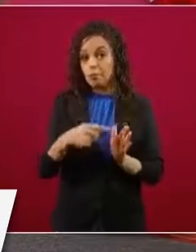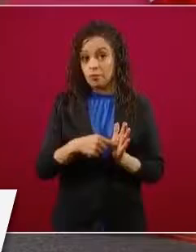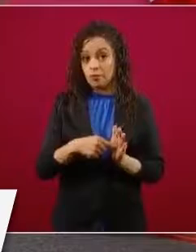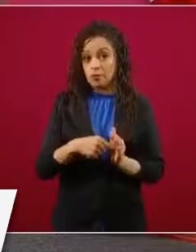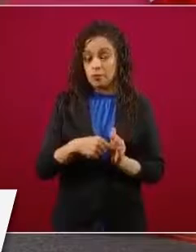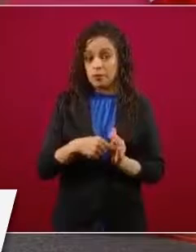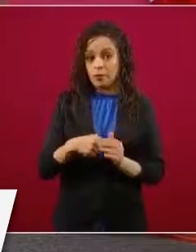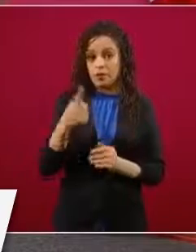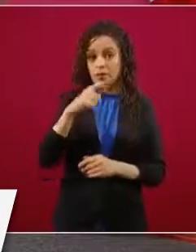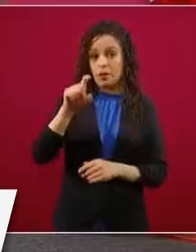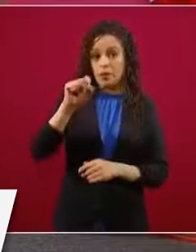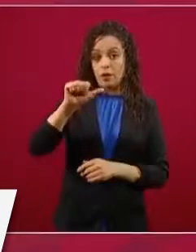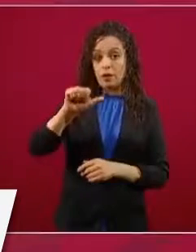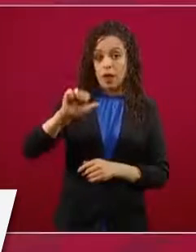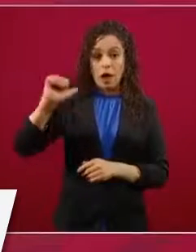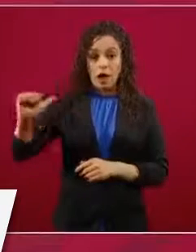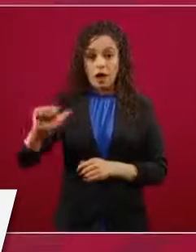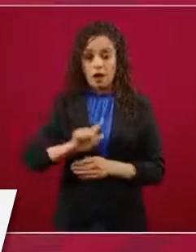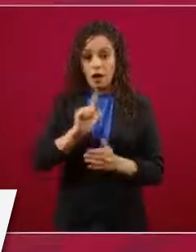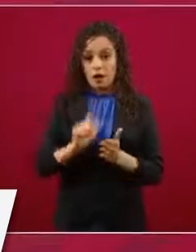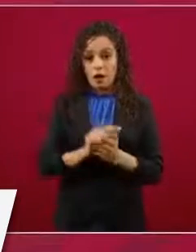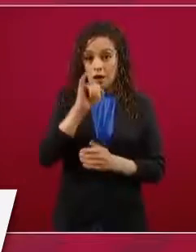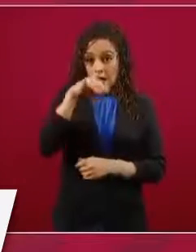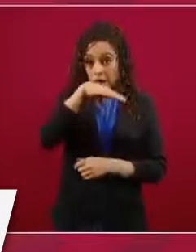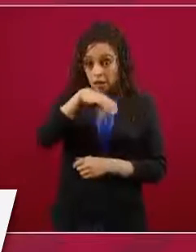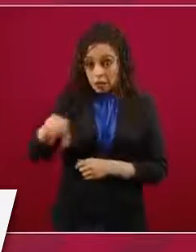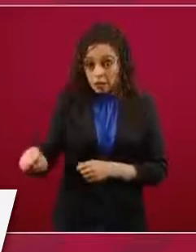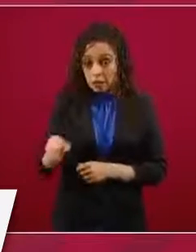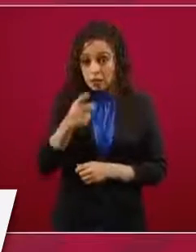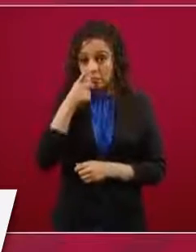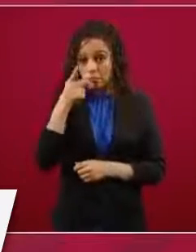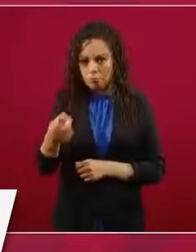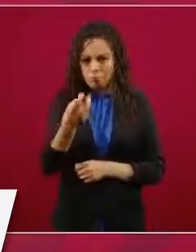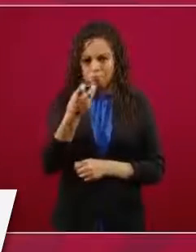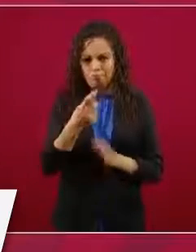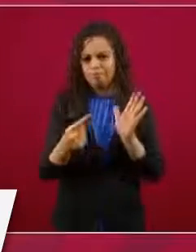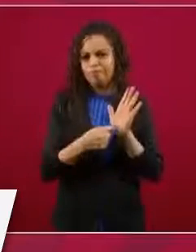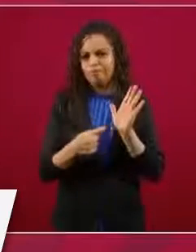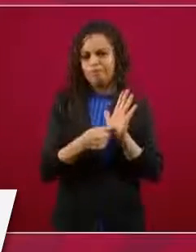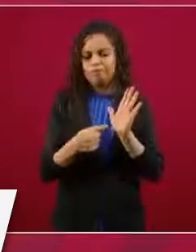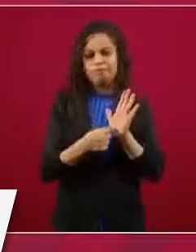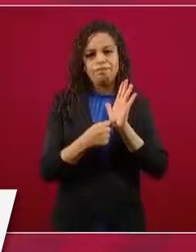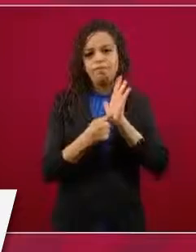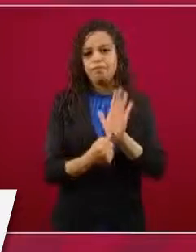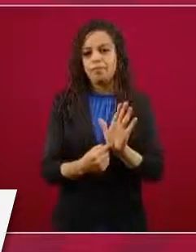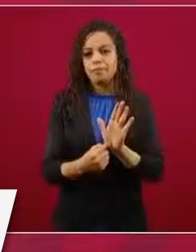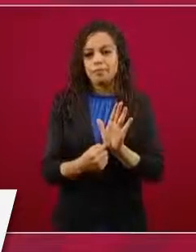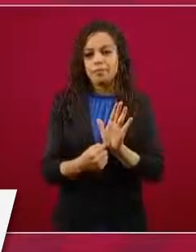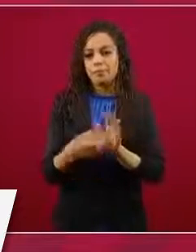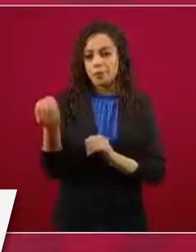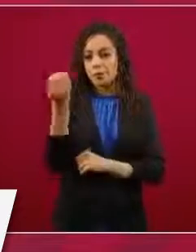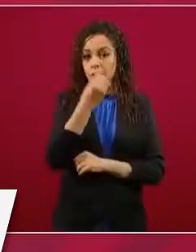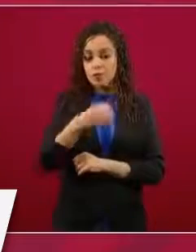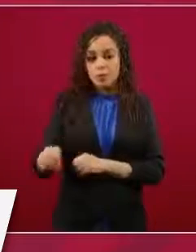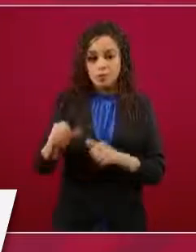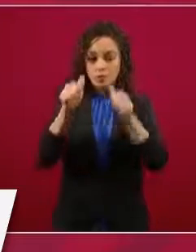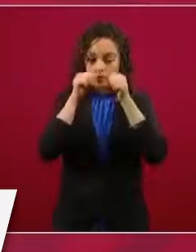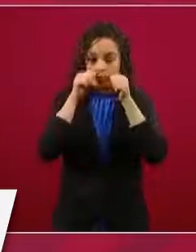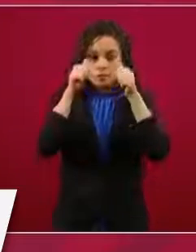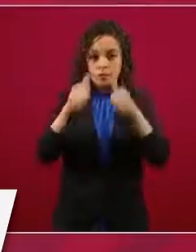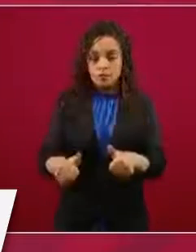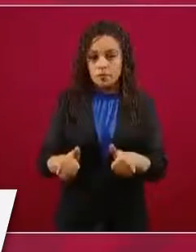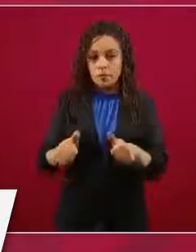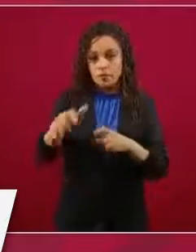de la Ley del Seguro Social que nos marca justo esto, el deber de atender a la